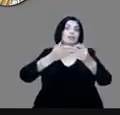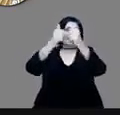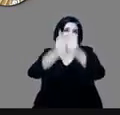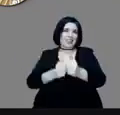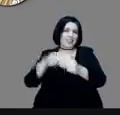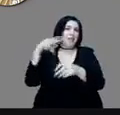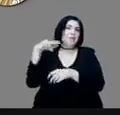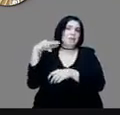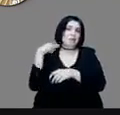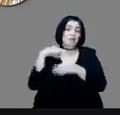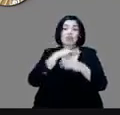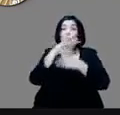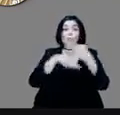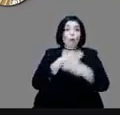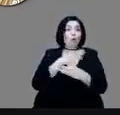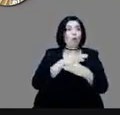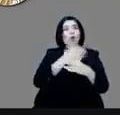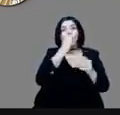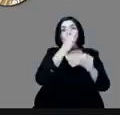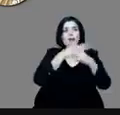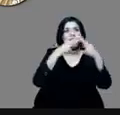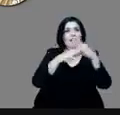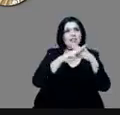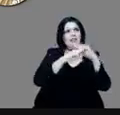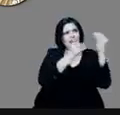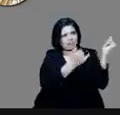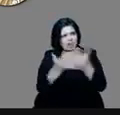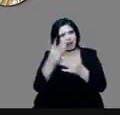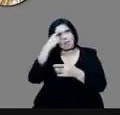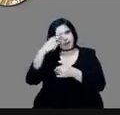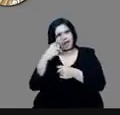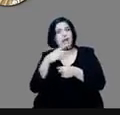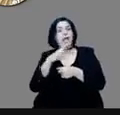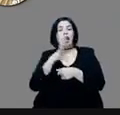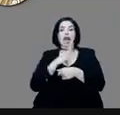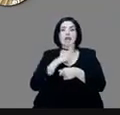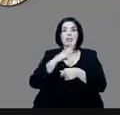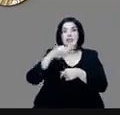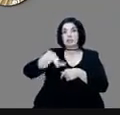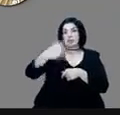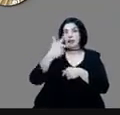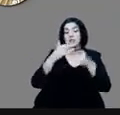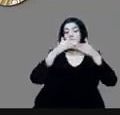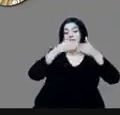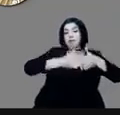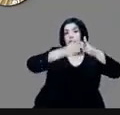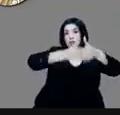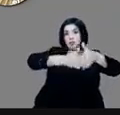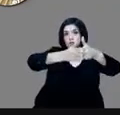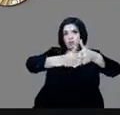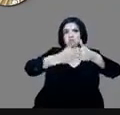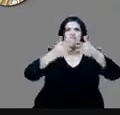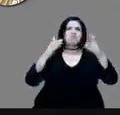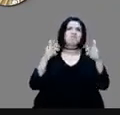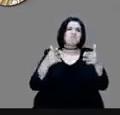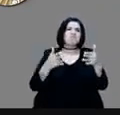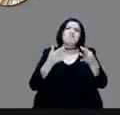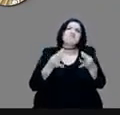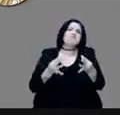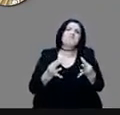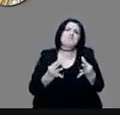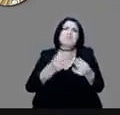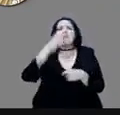de las naves las manda a traer para hacer sus 13 bergantines. El bergantín era un barco ligero que se maniobraba